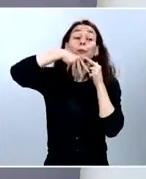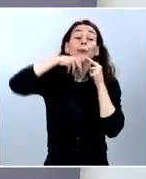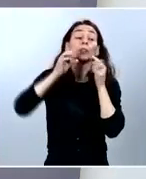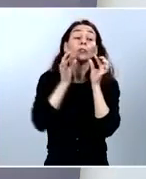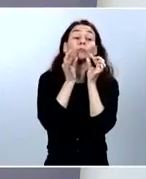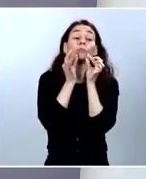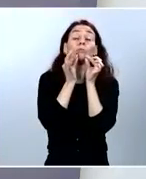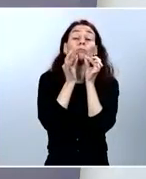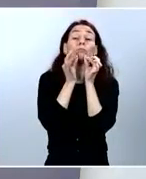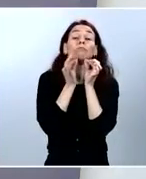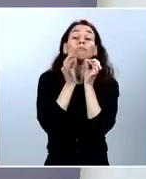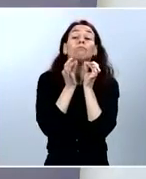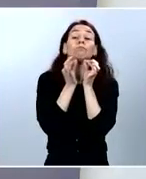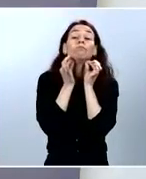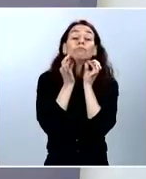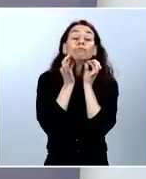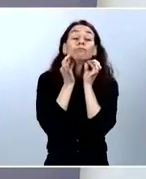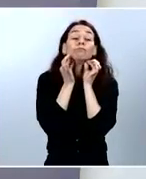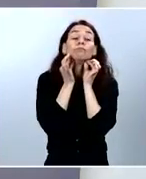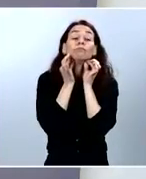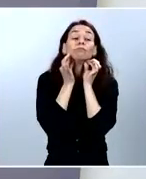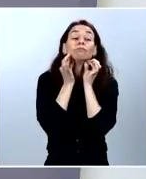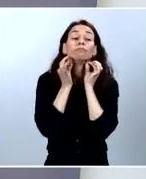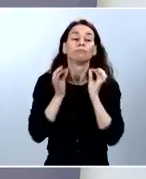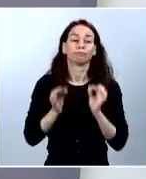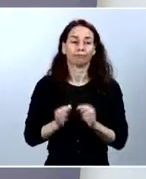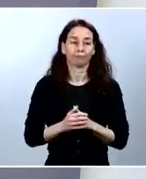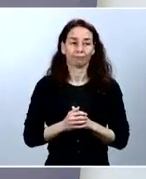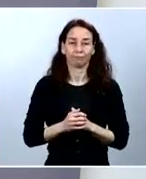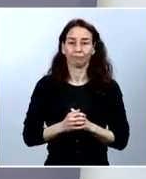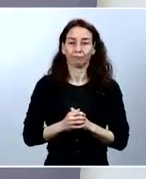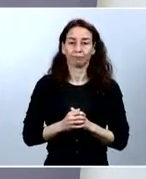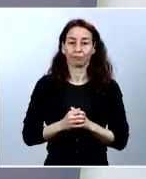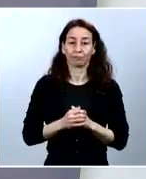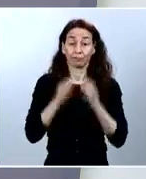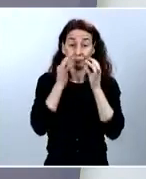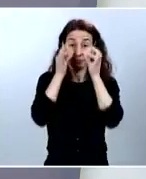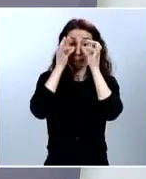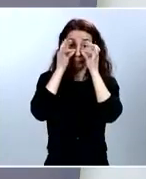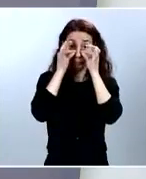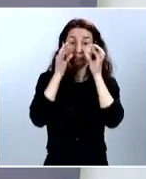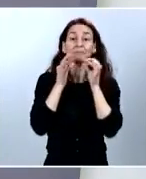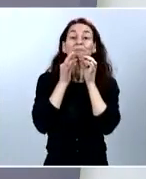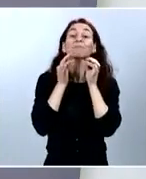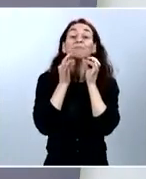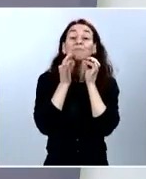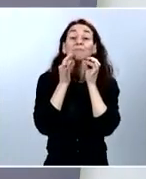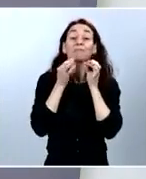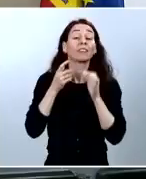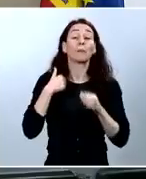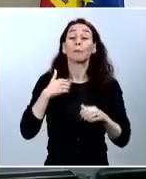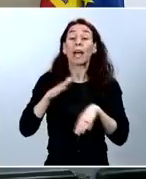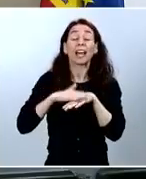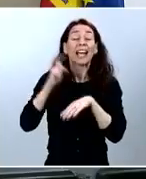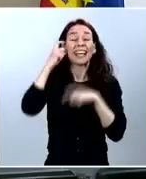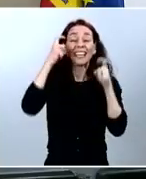se haga grande. Y entonces te lo pones lo más abajo que puedas en la barbilla sin dejar de cubrir la nariz. Exacto.